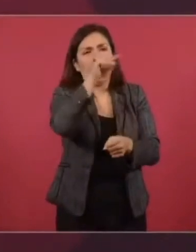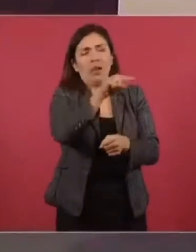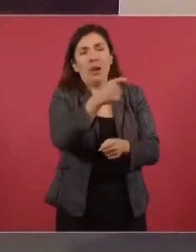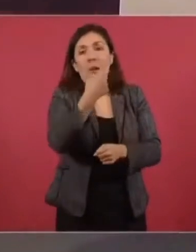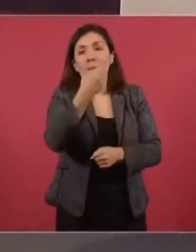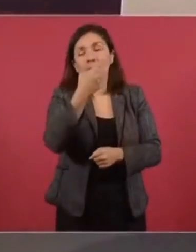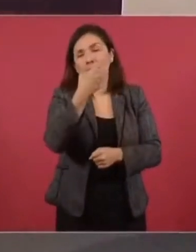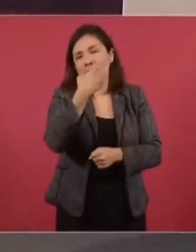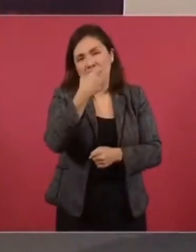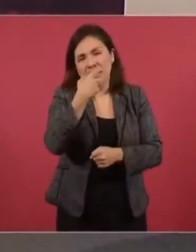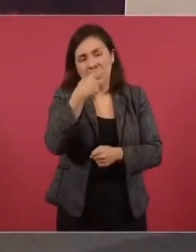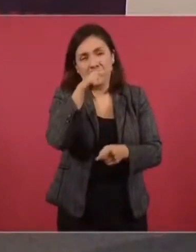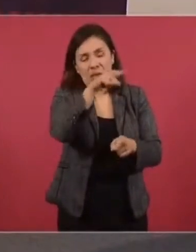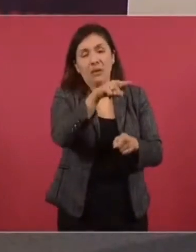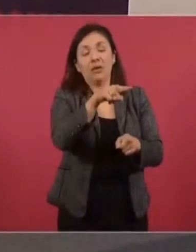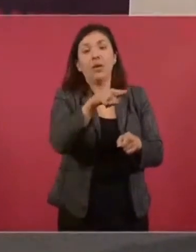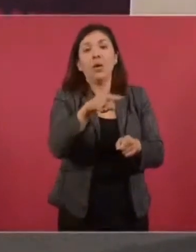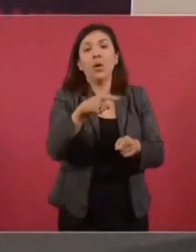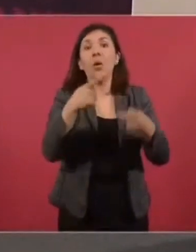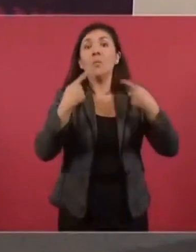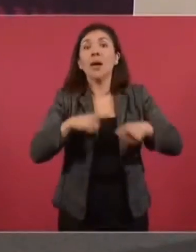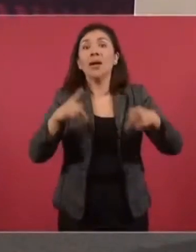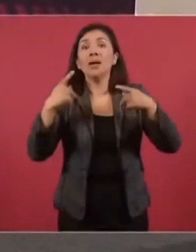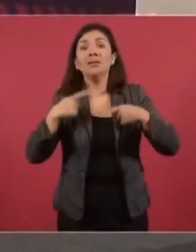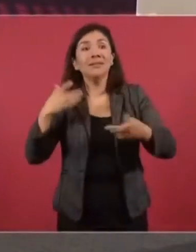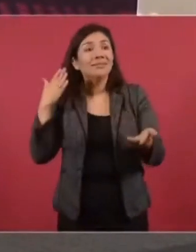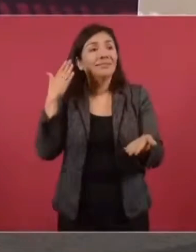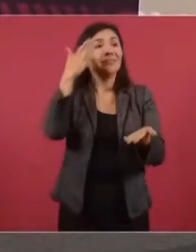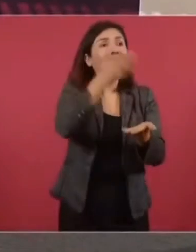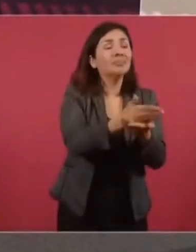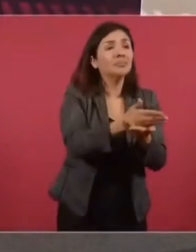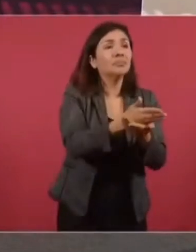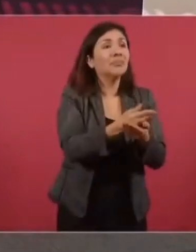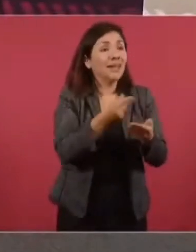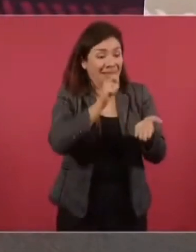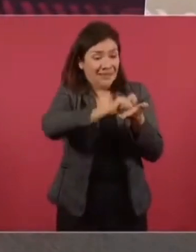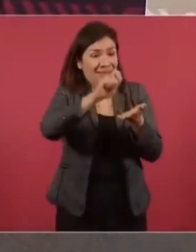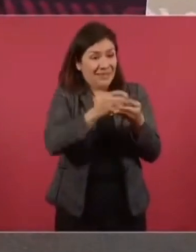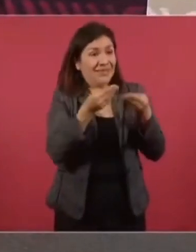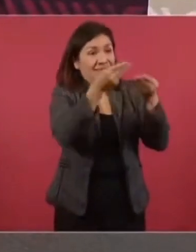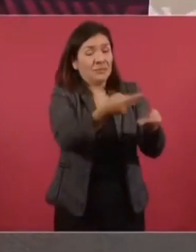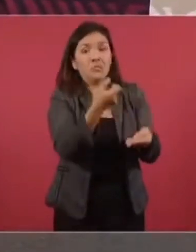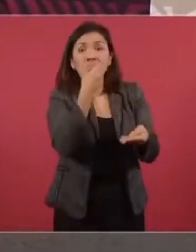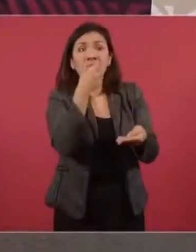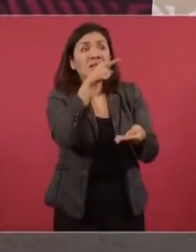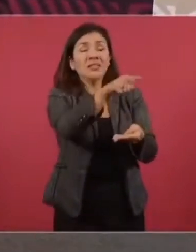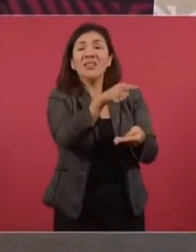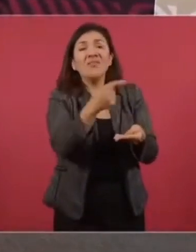no tiene la medicina que necesita,